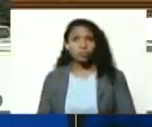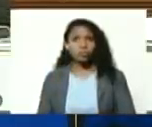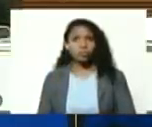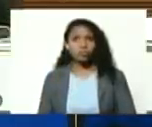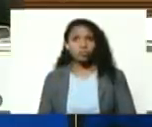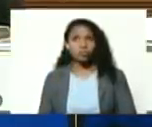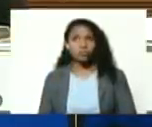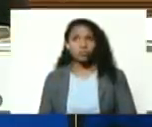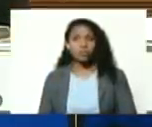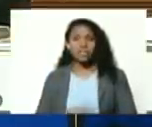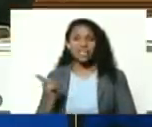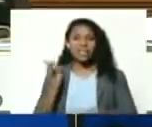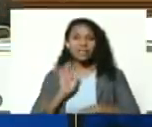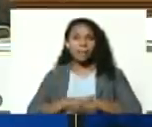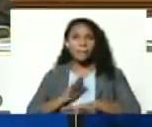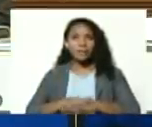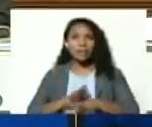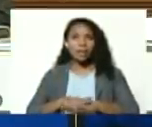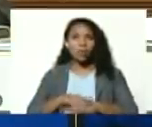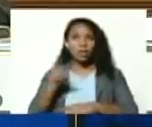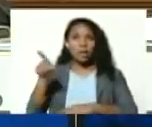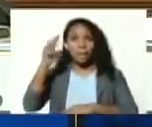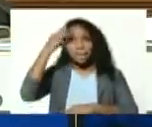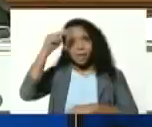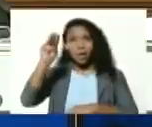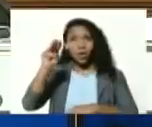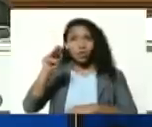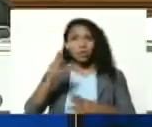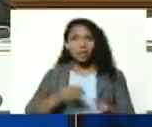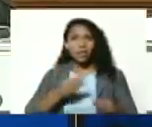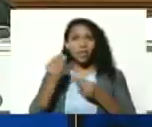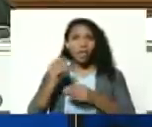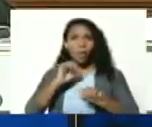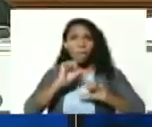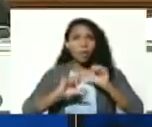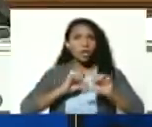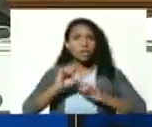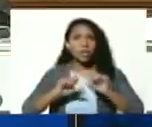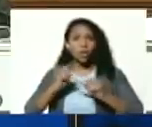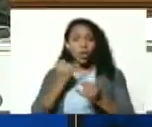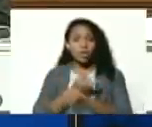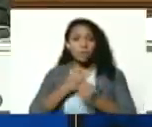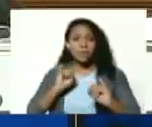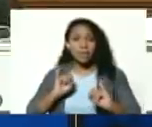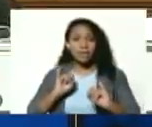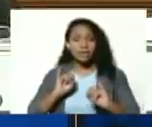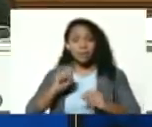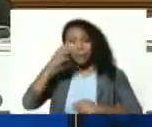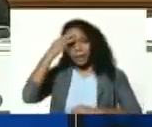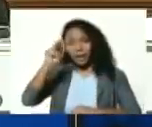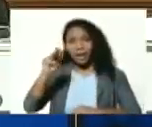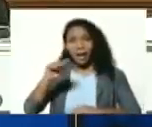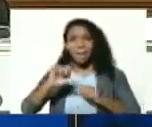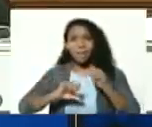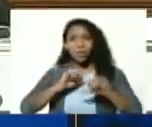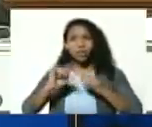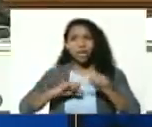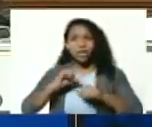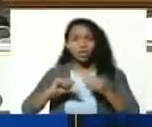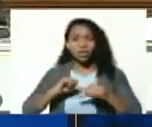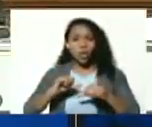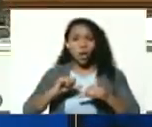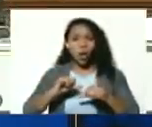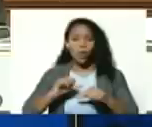que estaba pasando en México se estaba dando el proceso de independencia mexicano el proceso de independencia